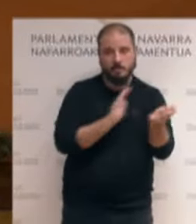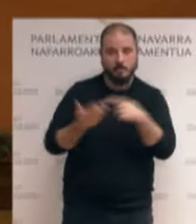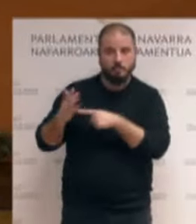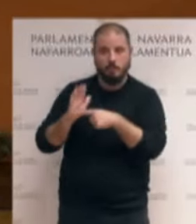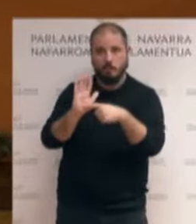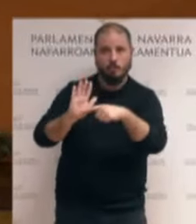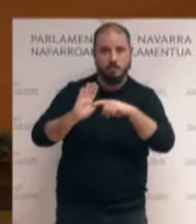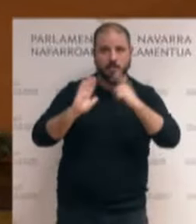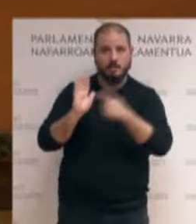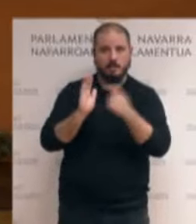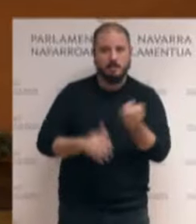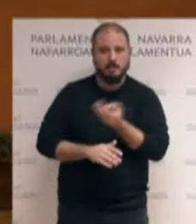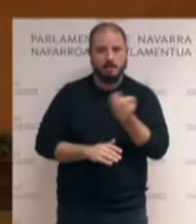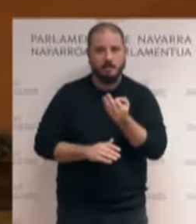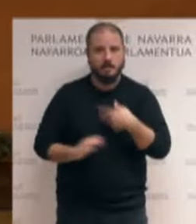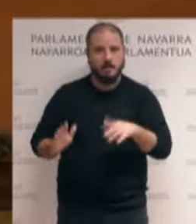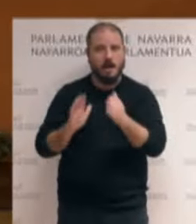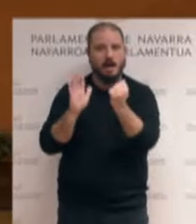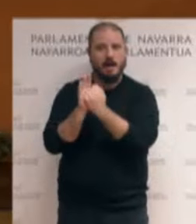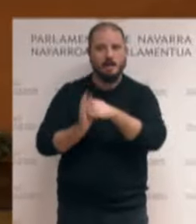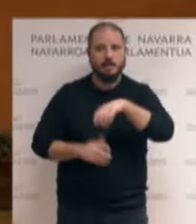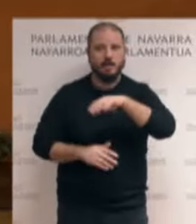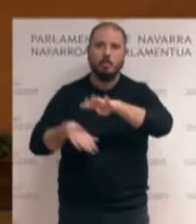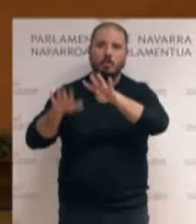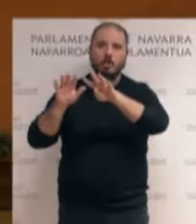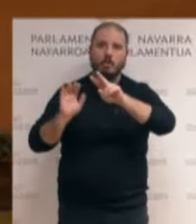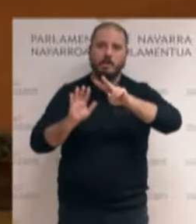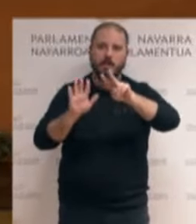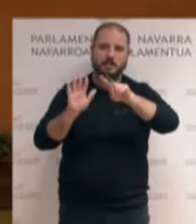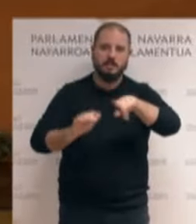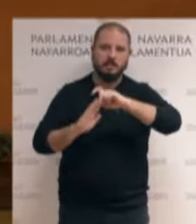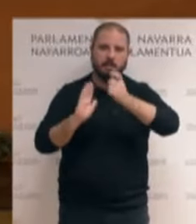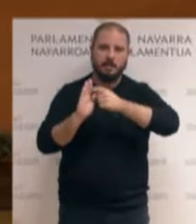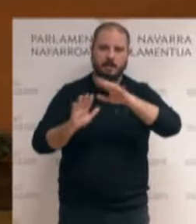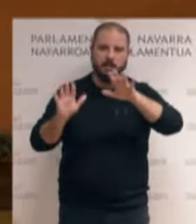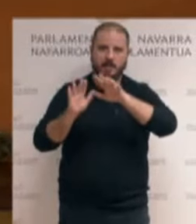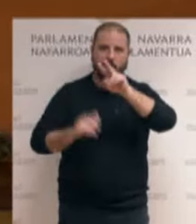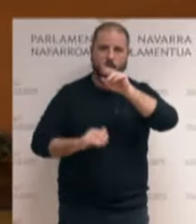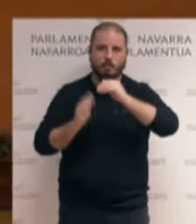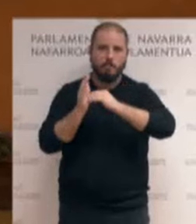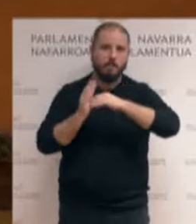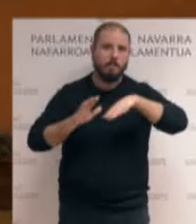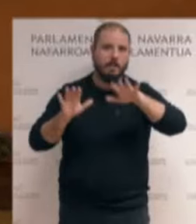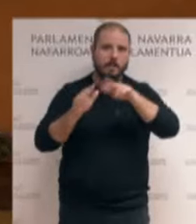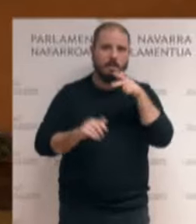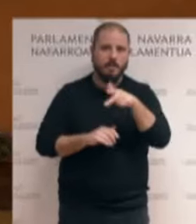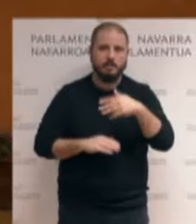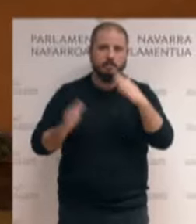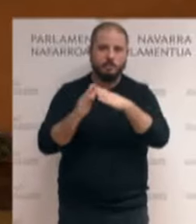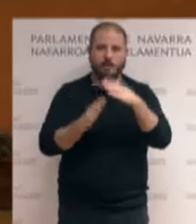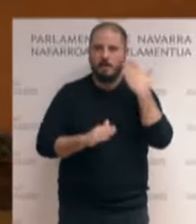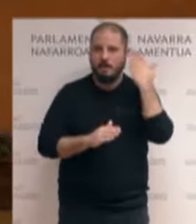foral lo que se pretende es modificar un único artículo, el artículo 97 de la ley 10-2010 de derecho a la vivienda de Navarra.